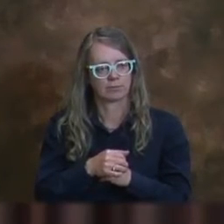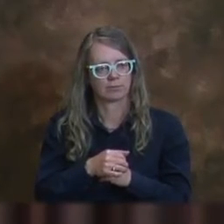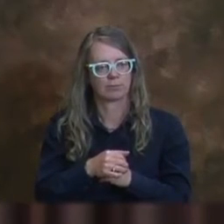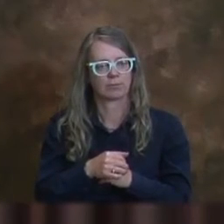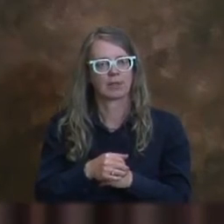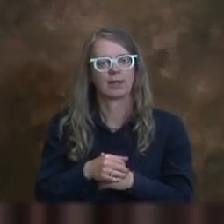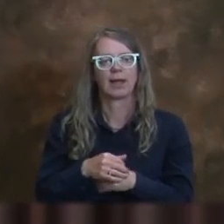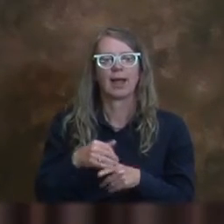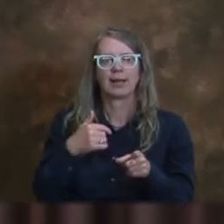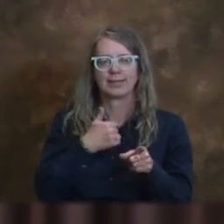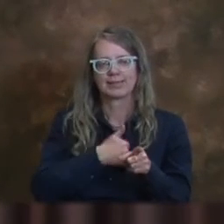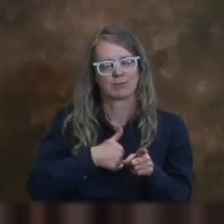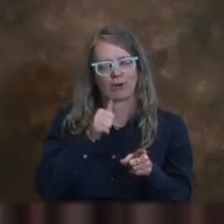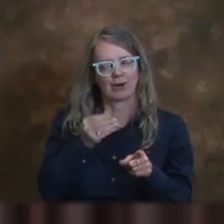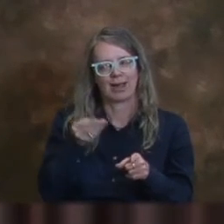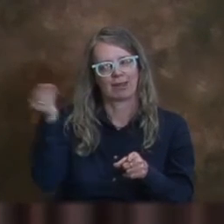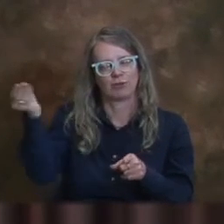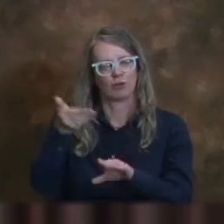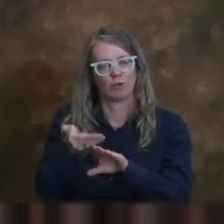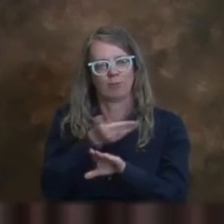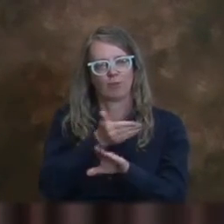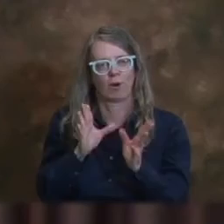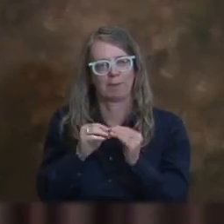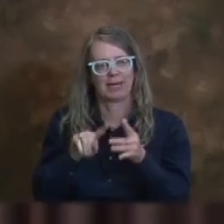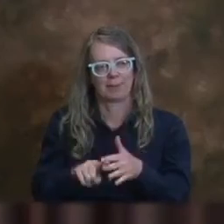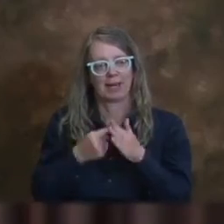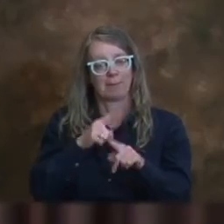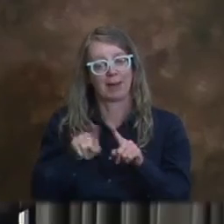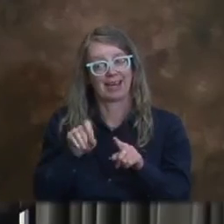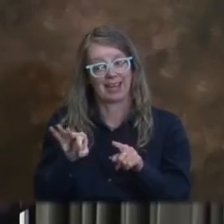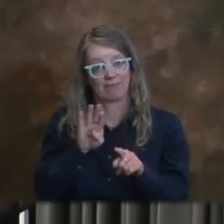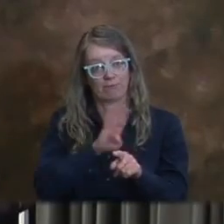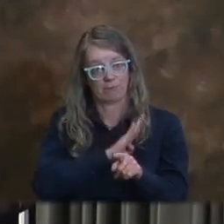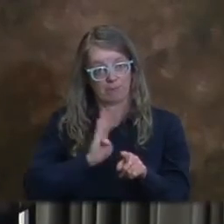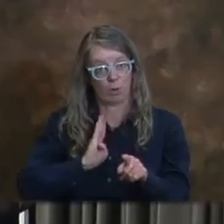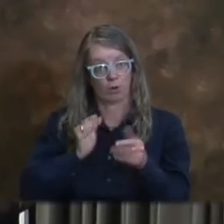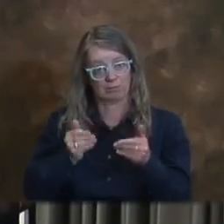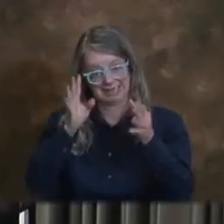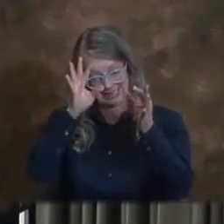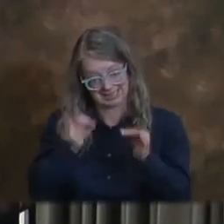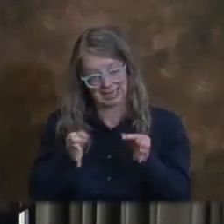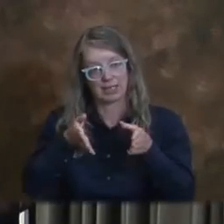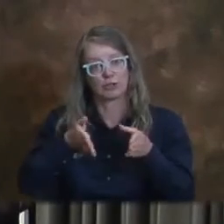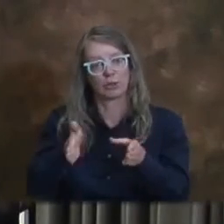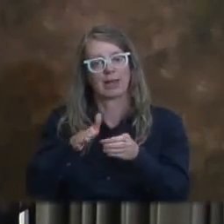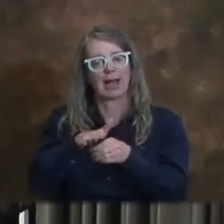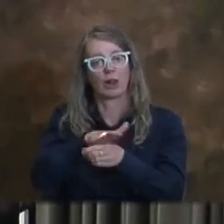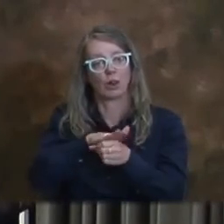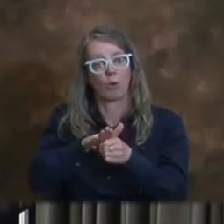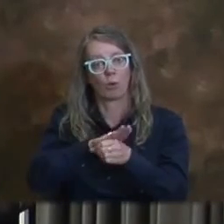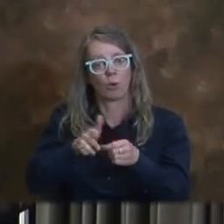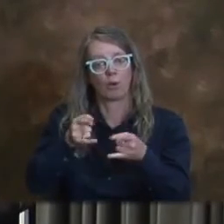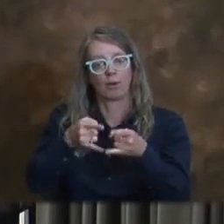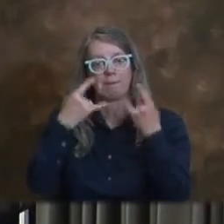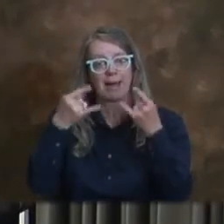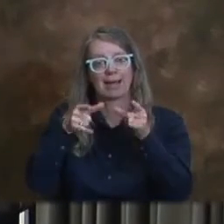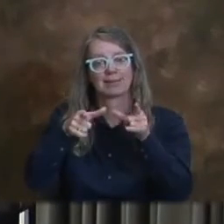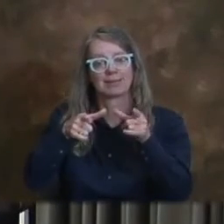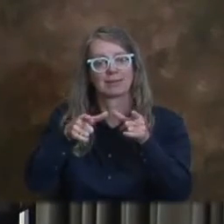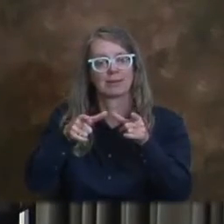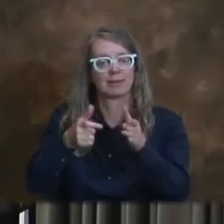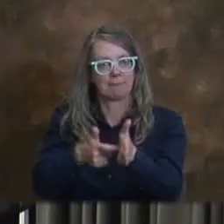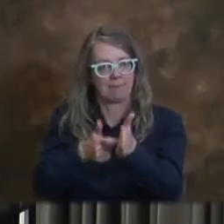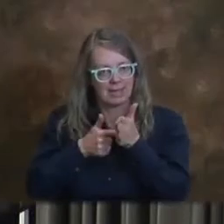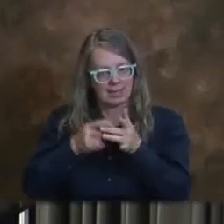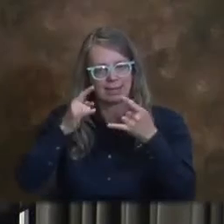No le mandé esto, señor presidente, antes de la reunión, pero si el consejo permite que el mandato